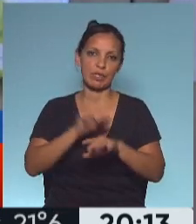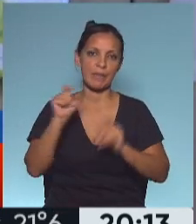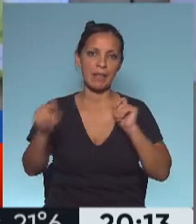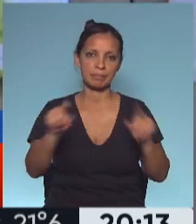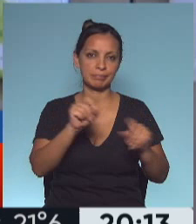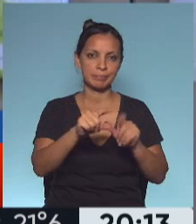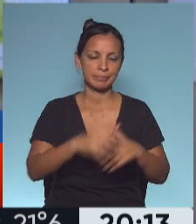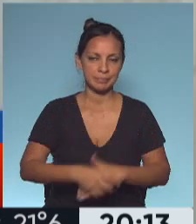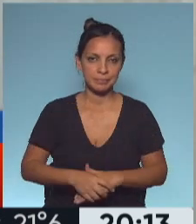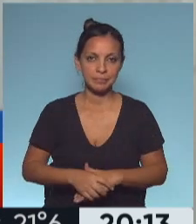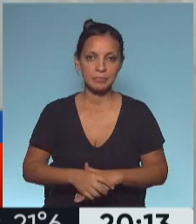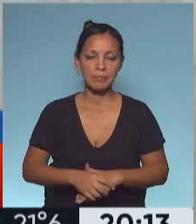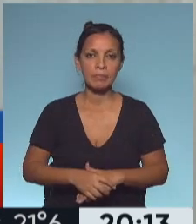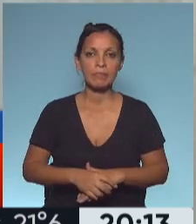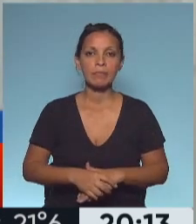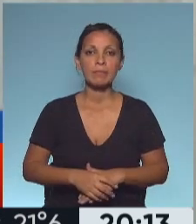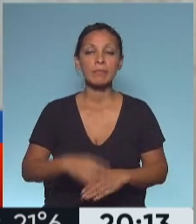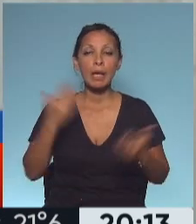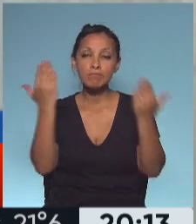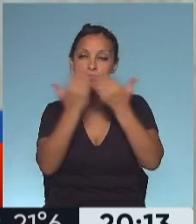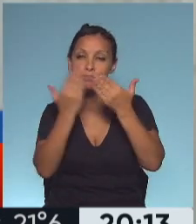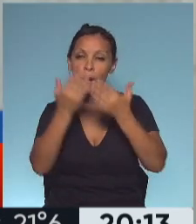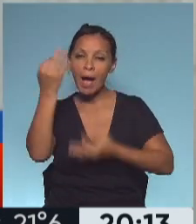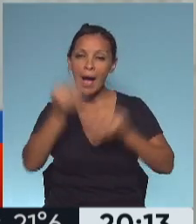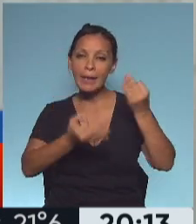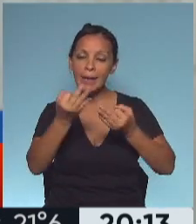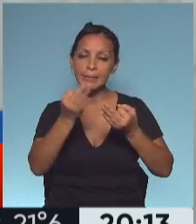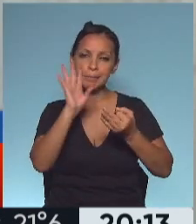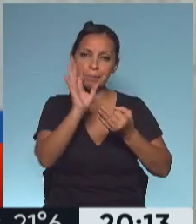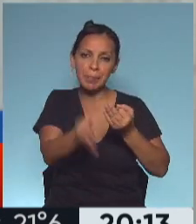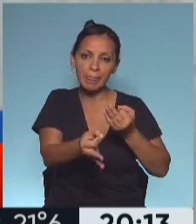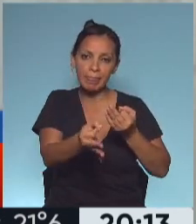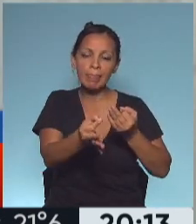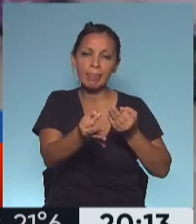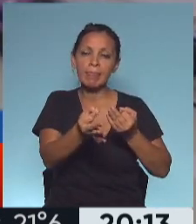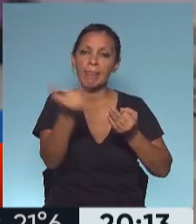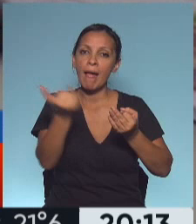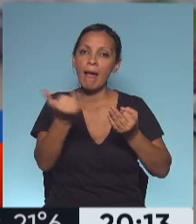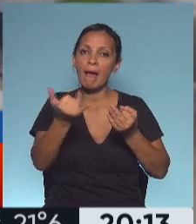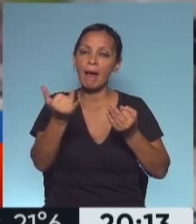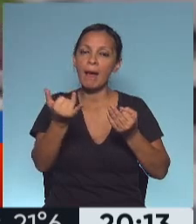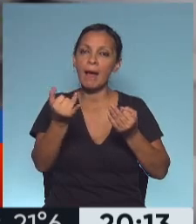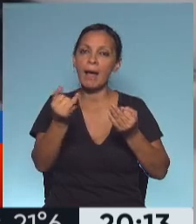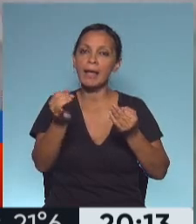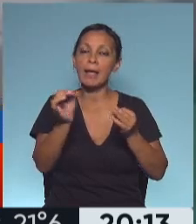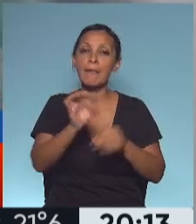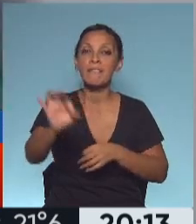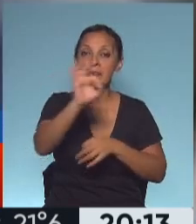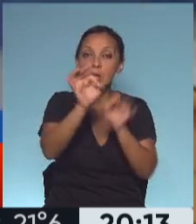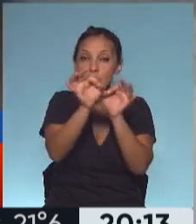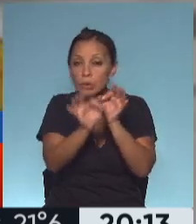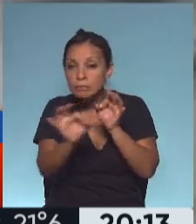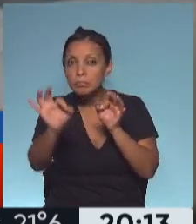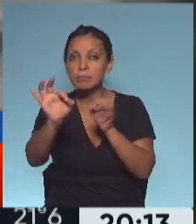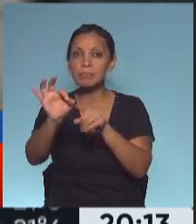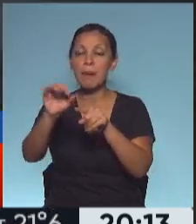cada uno de nosotros. Los análisis muestran que las variantes manados y la